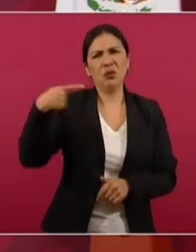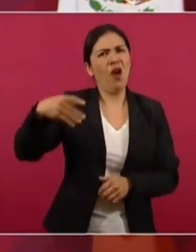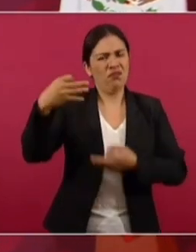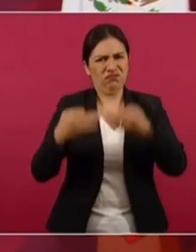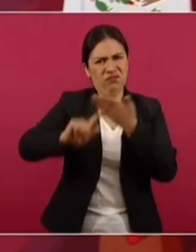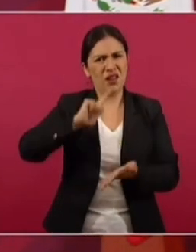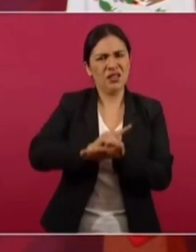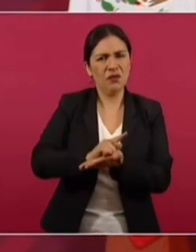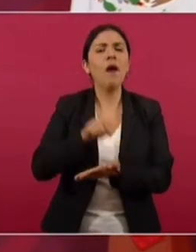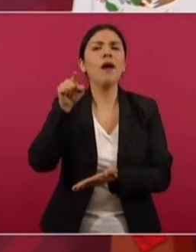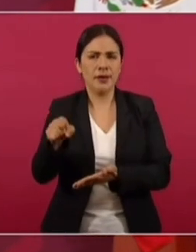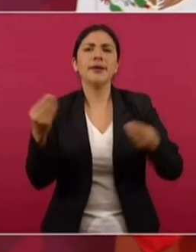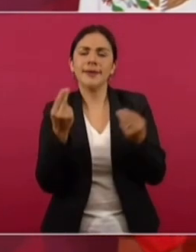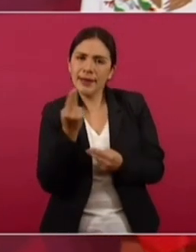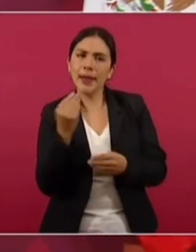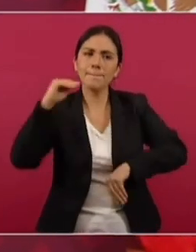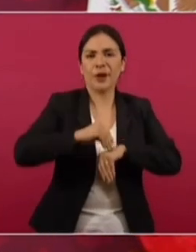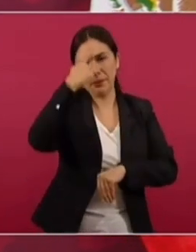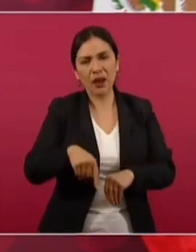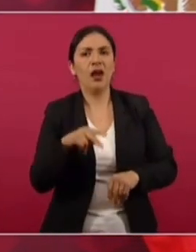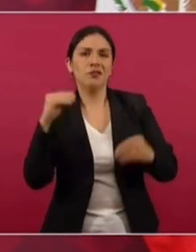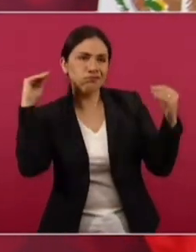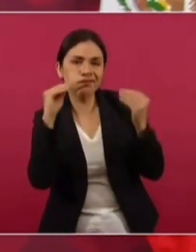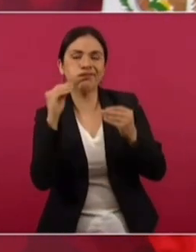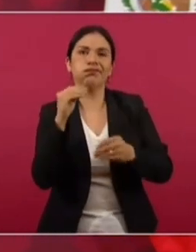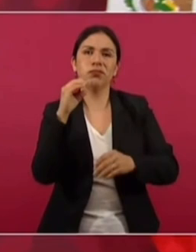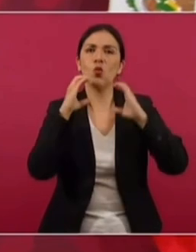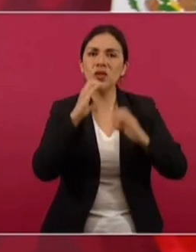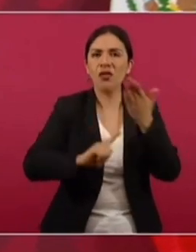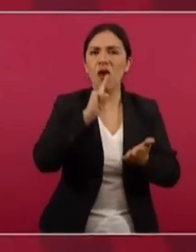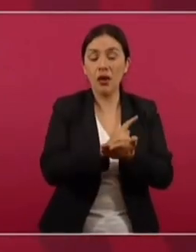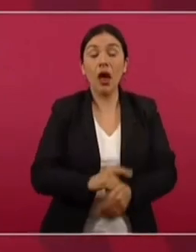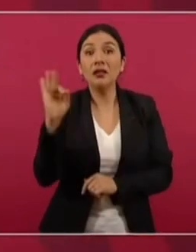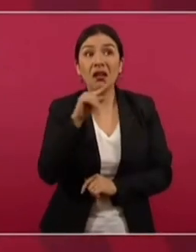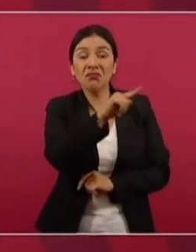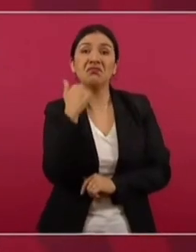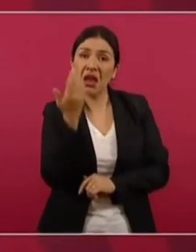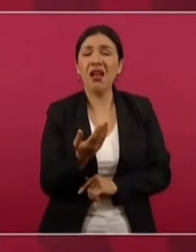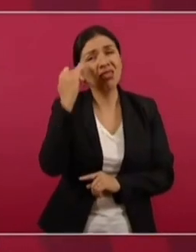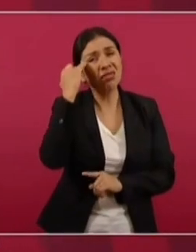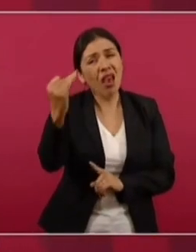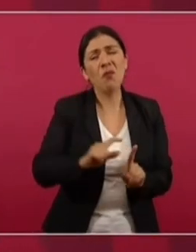hecho para legislar, entonces si va a haber moratoria,